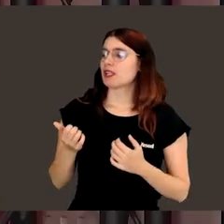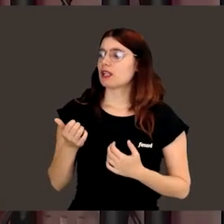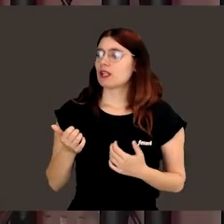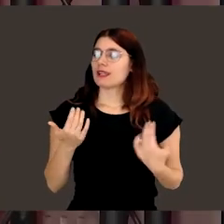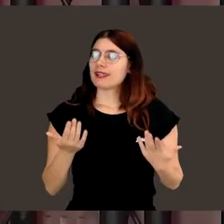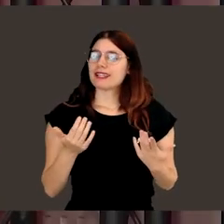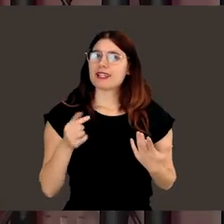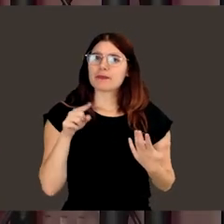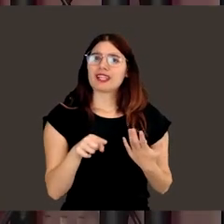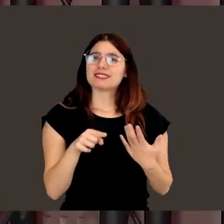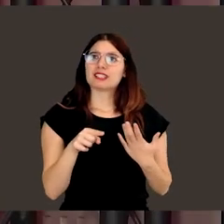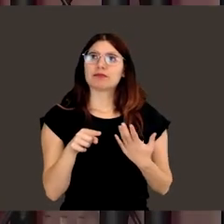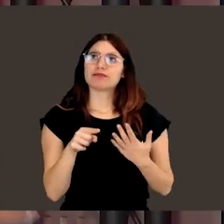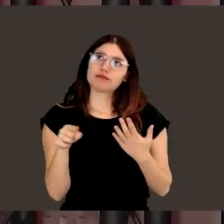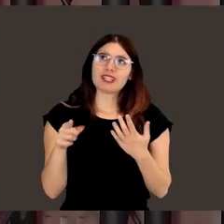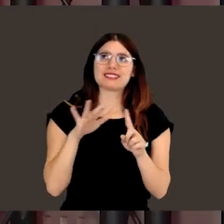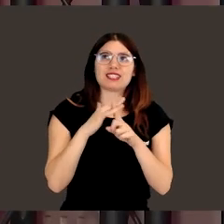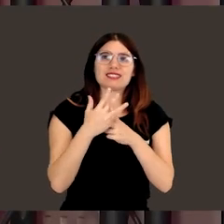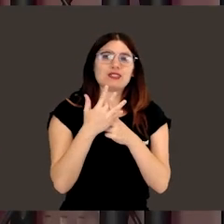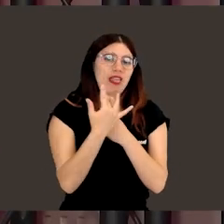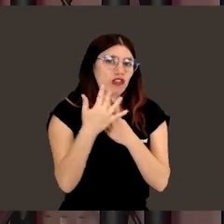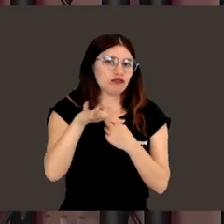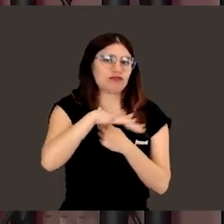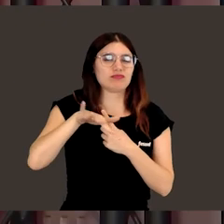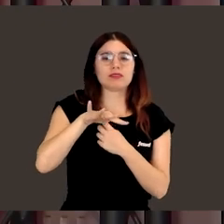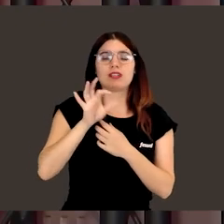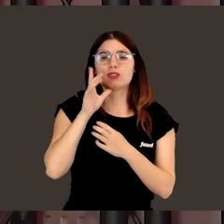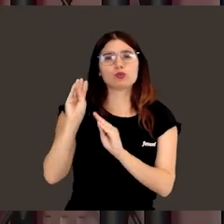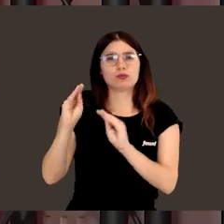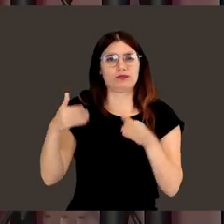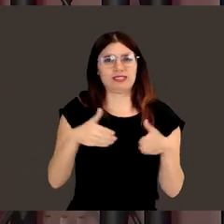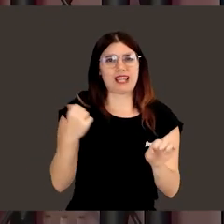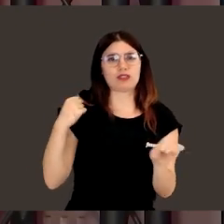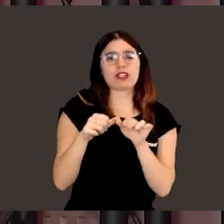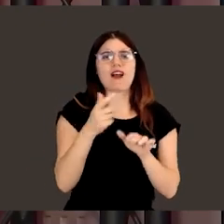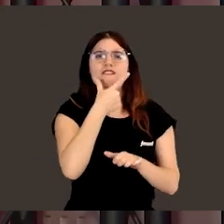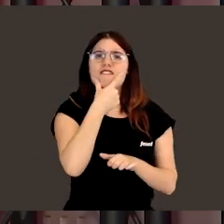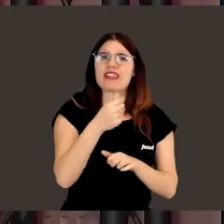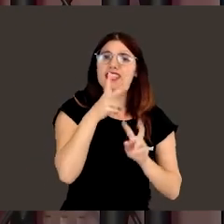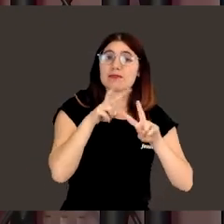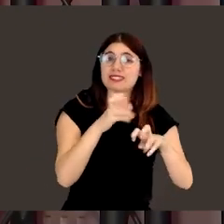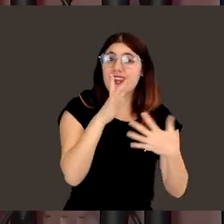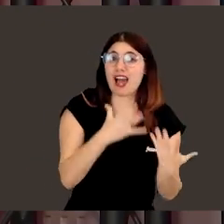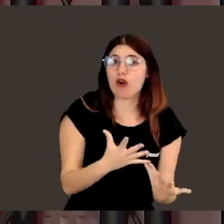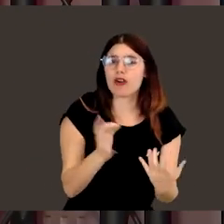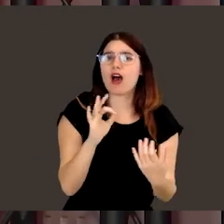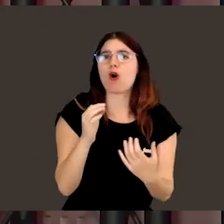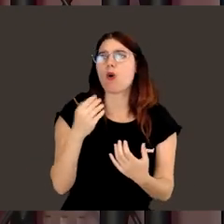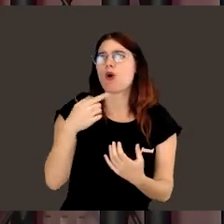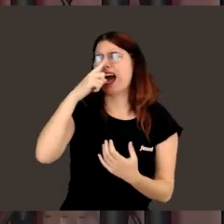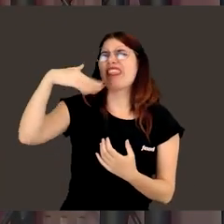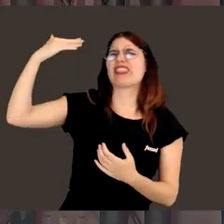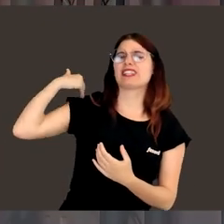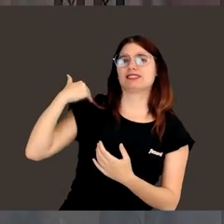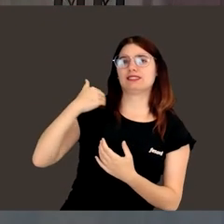Y dentro de este marco y a lo largo de tu trayectoria, ¿es más fácil investigar ahora que